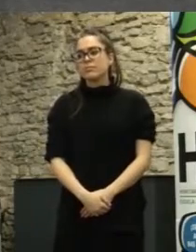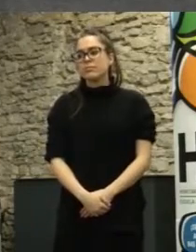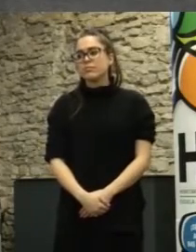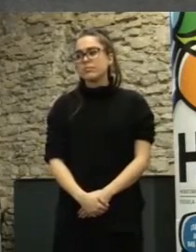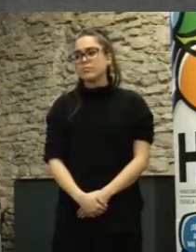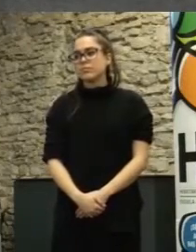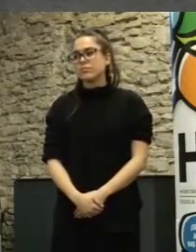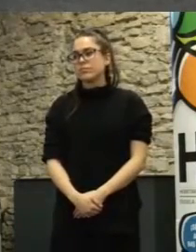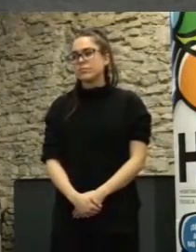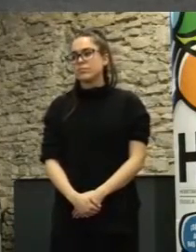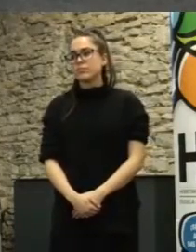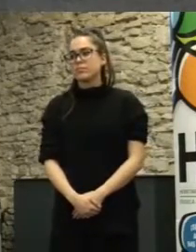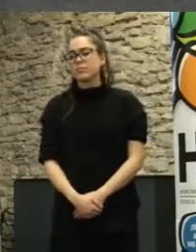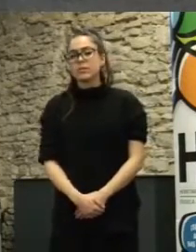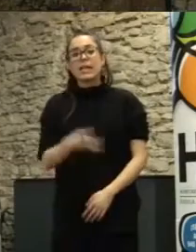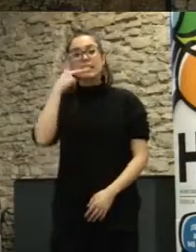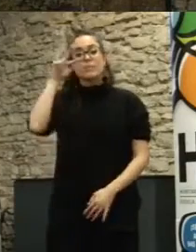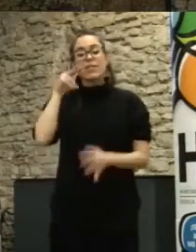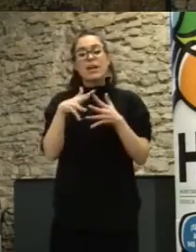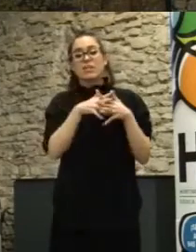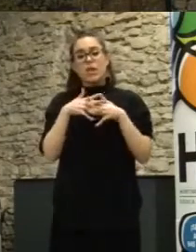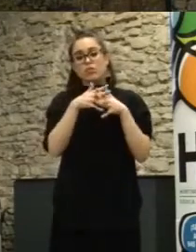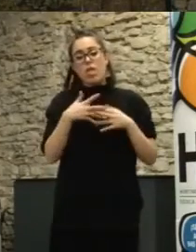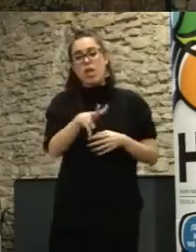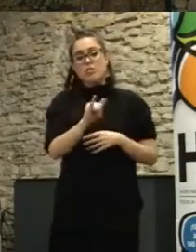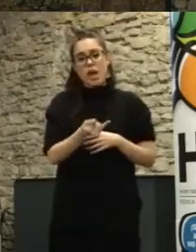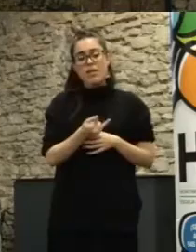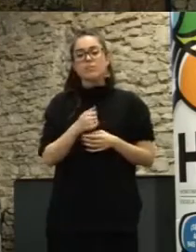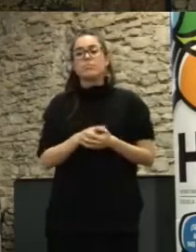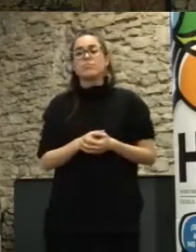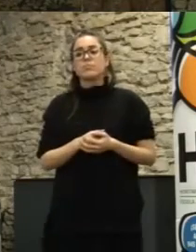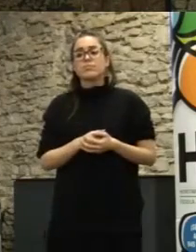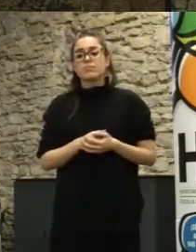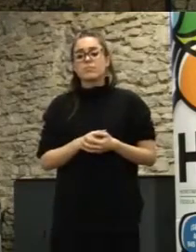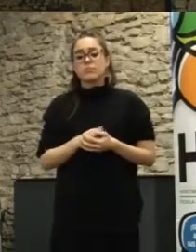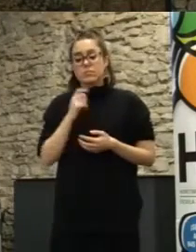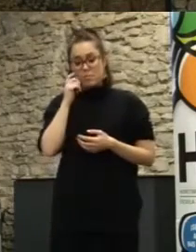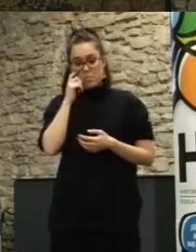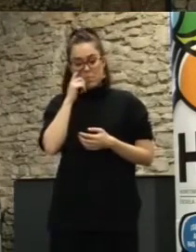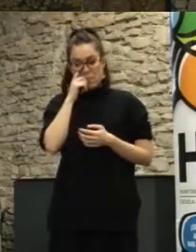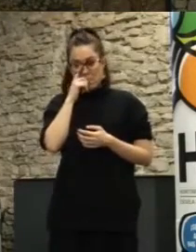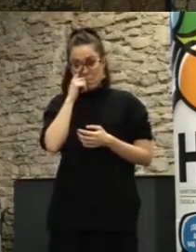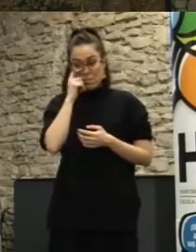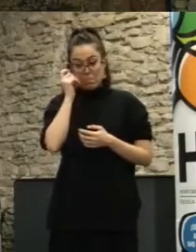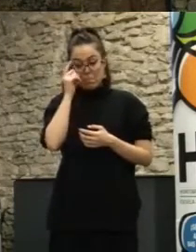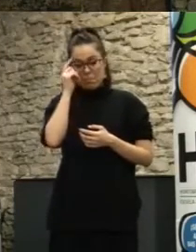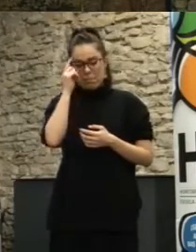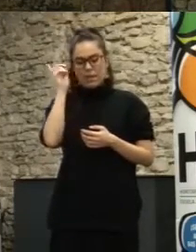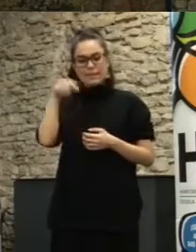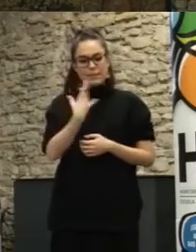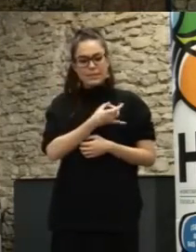bueno pues hay experiencias en Estados Unidos ya en el Reino Unido especialmente también en Chile como